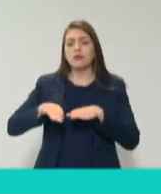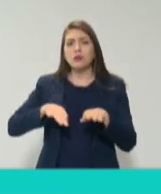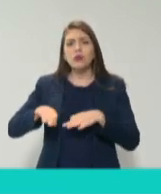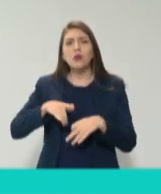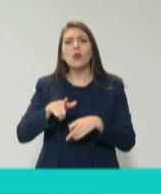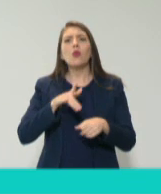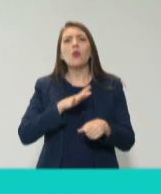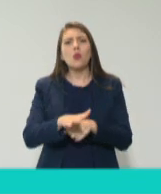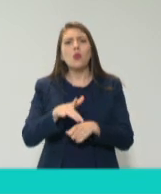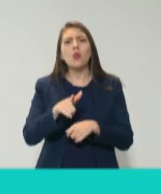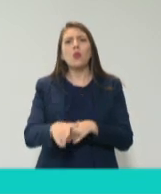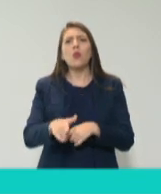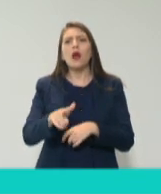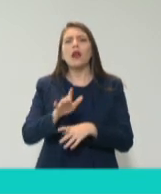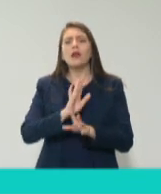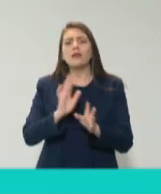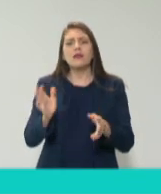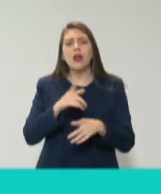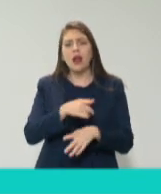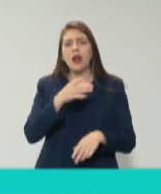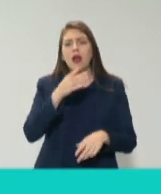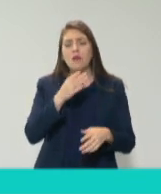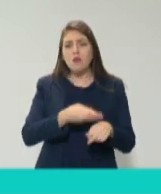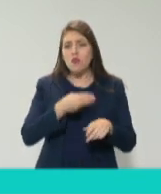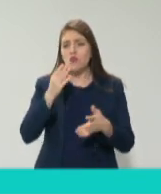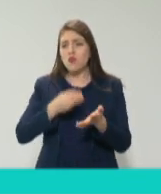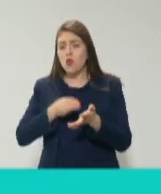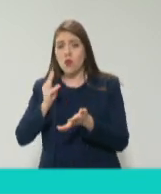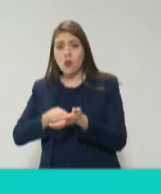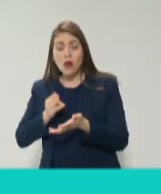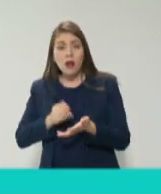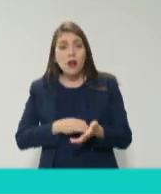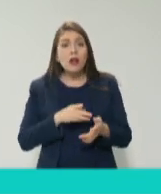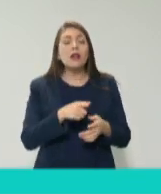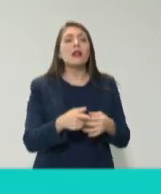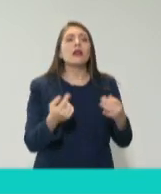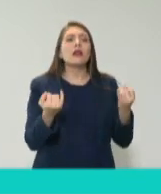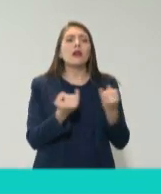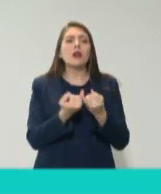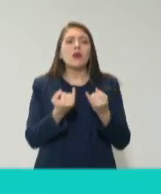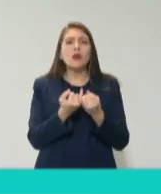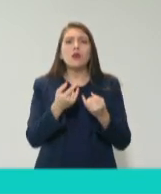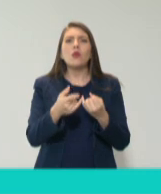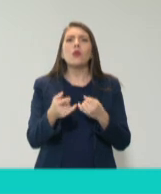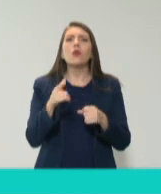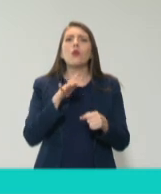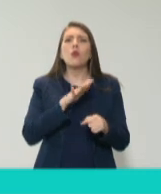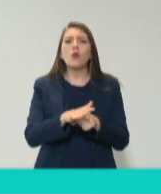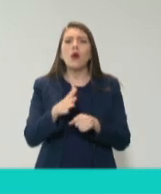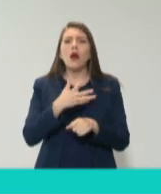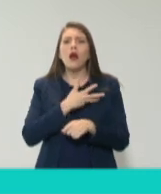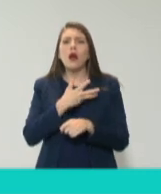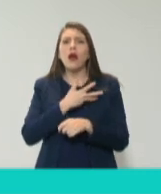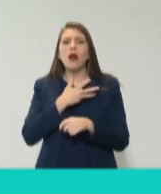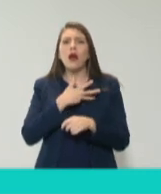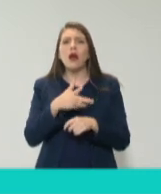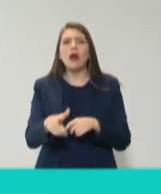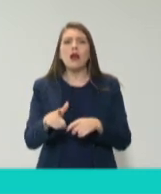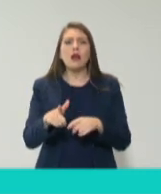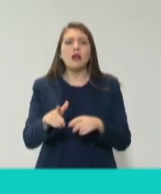los proveedores inhabilitados, servidores públicos que están expuestos en contrataciones públicas, y